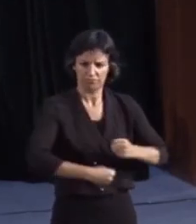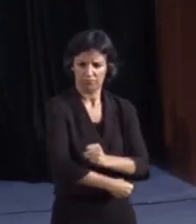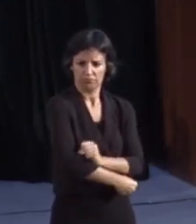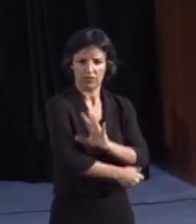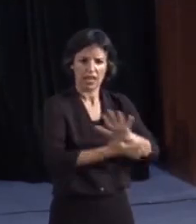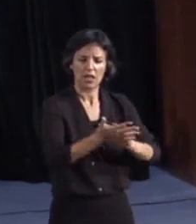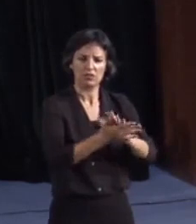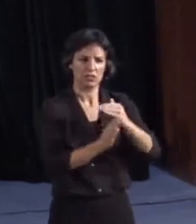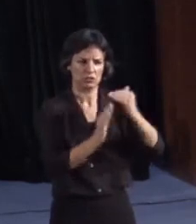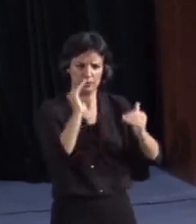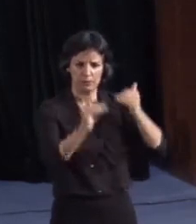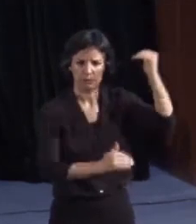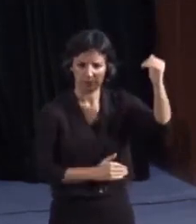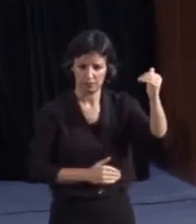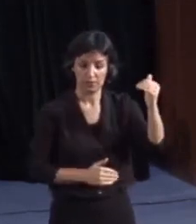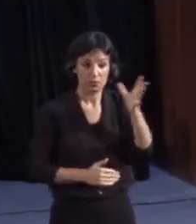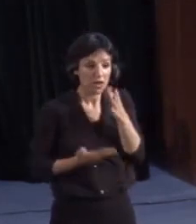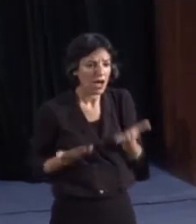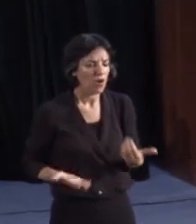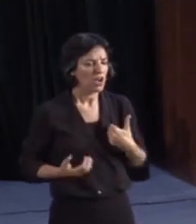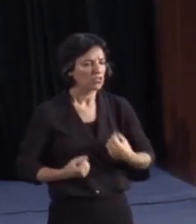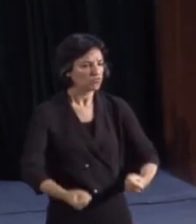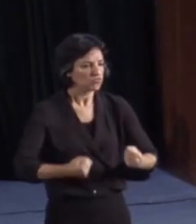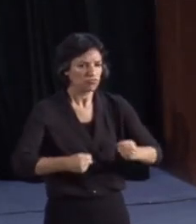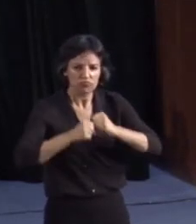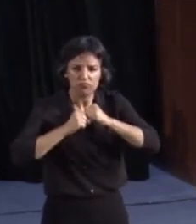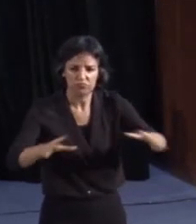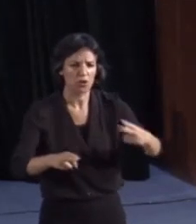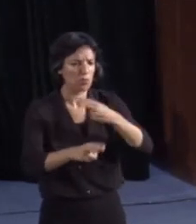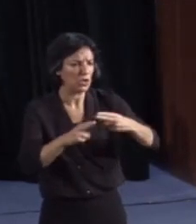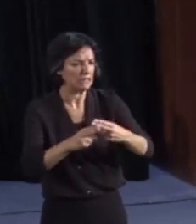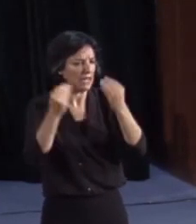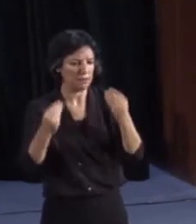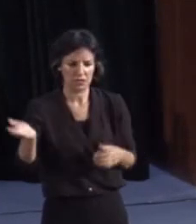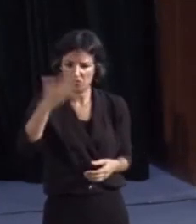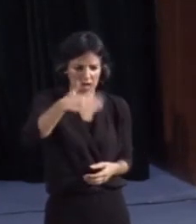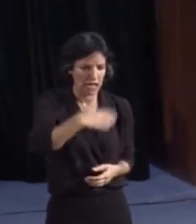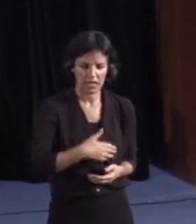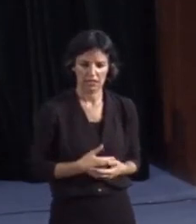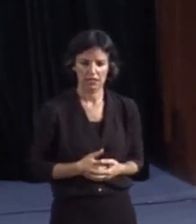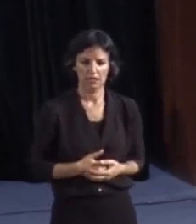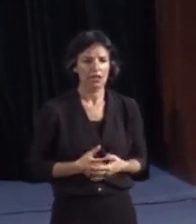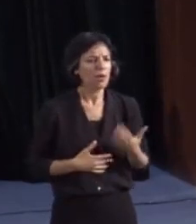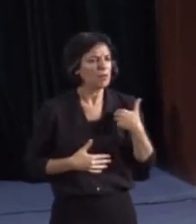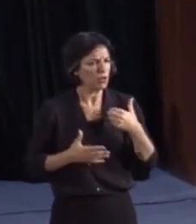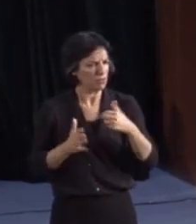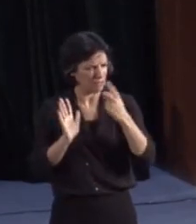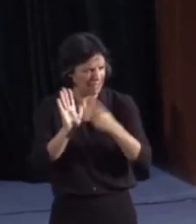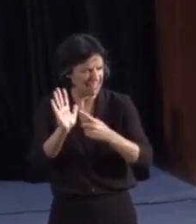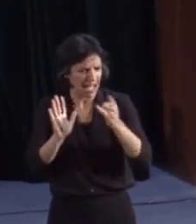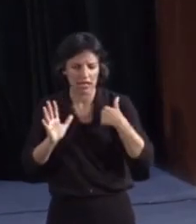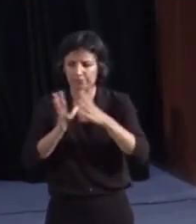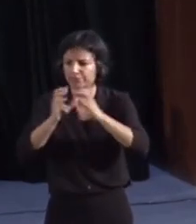voluntad política e institucional en su difusión y promoción. Está todo recorrido ya. Tratados internacionales, Constitución